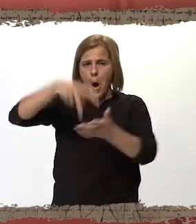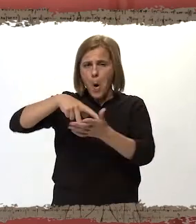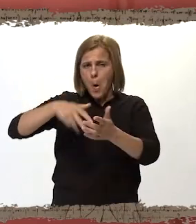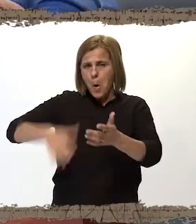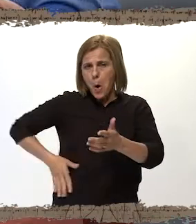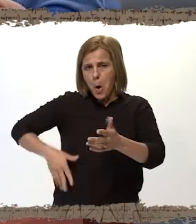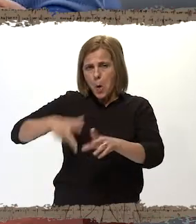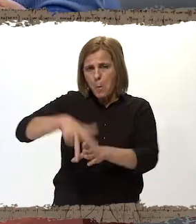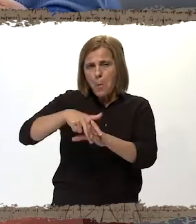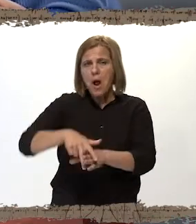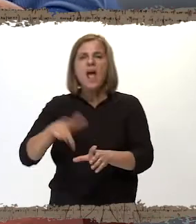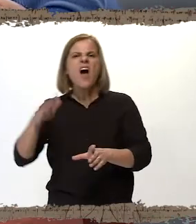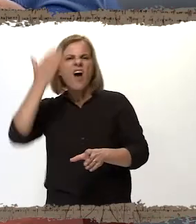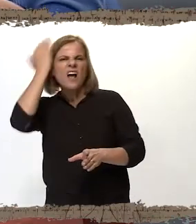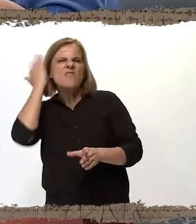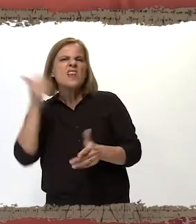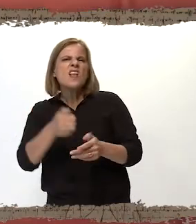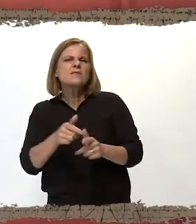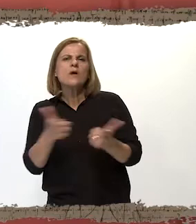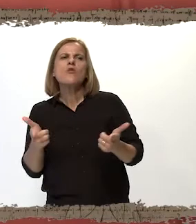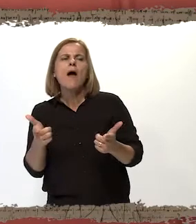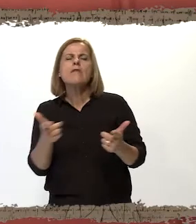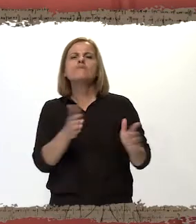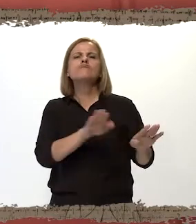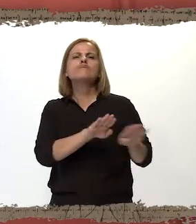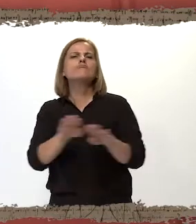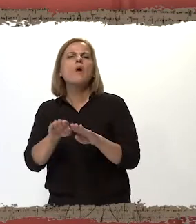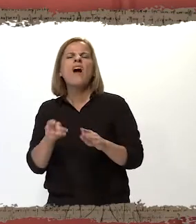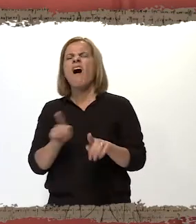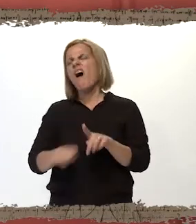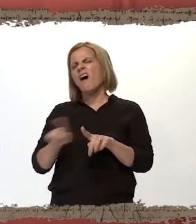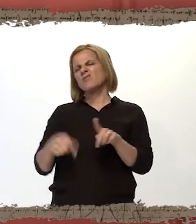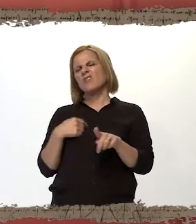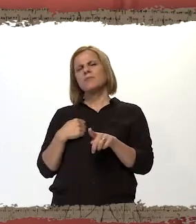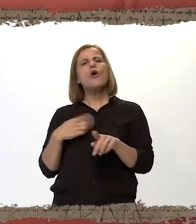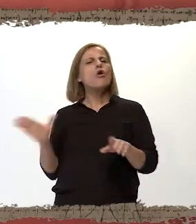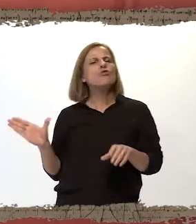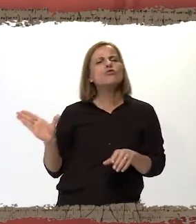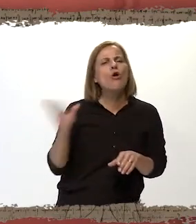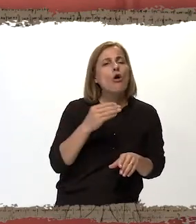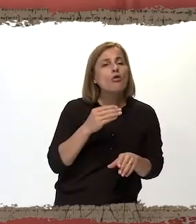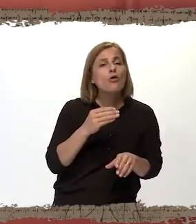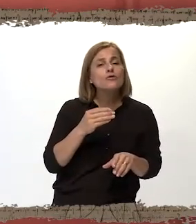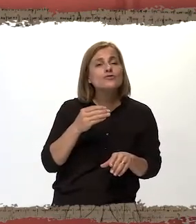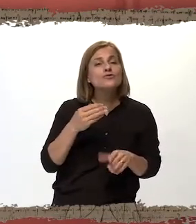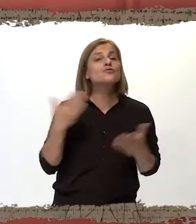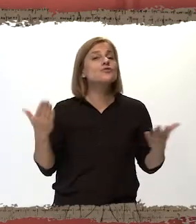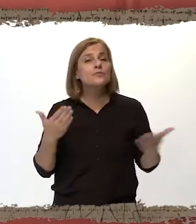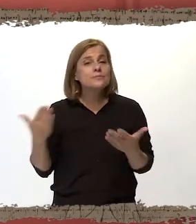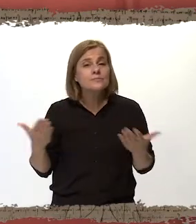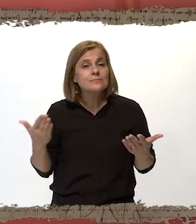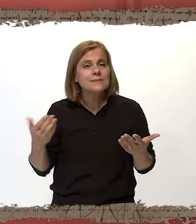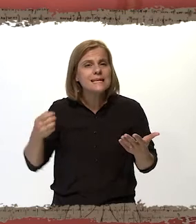usa celular? Siempre se la agarra conmigo. ¿Qué son todos? ¡Chan, chan, chan!